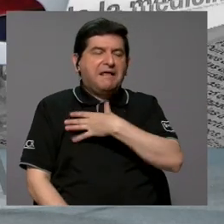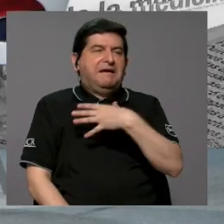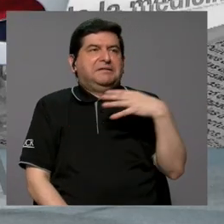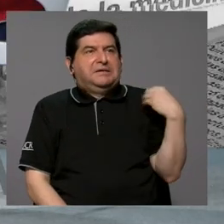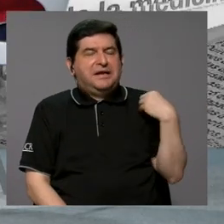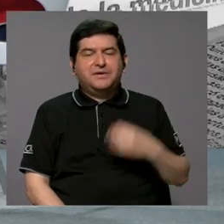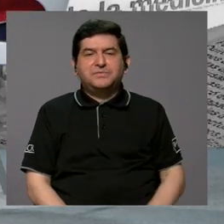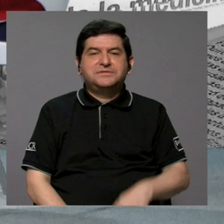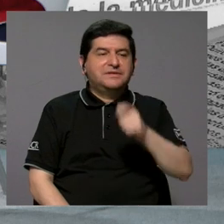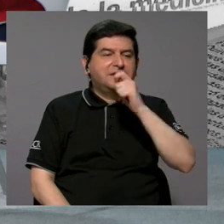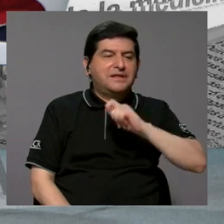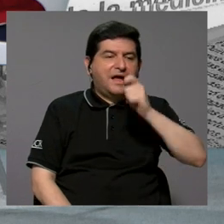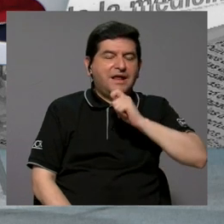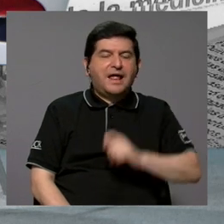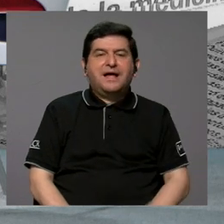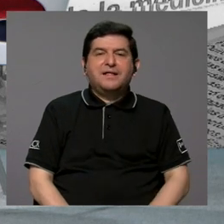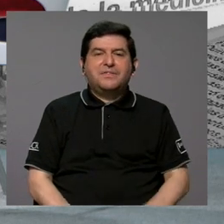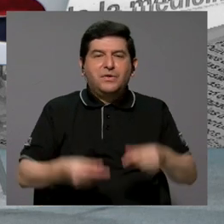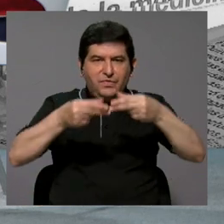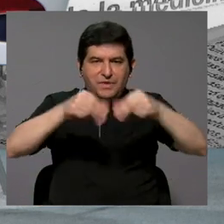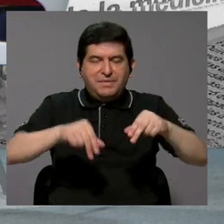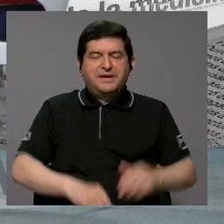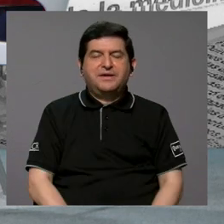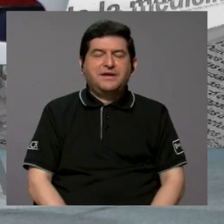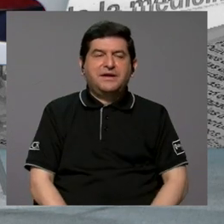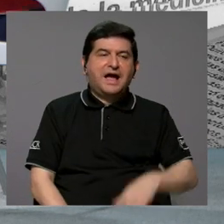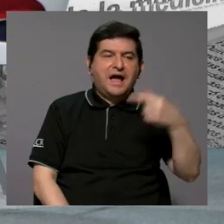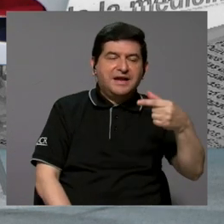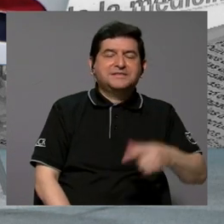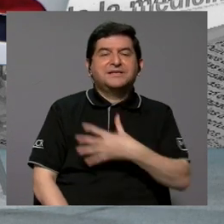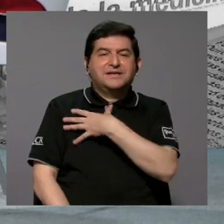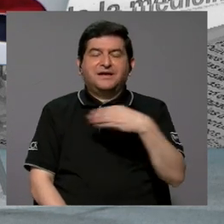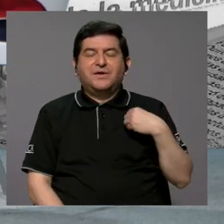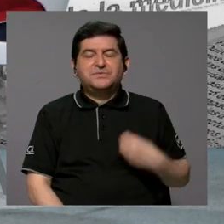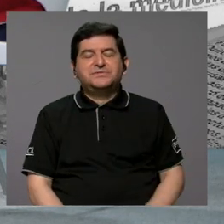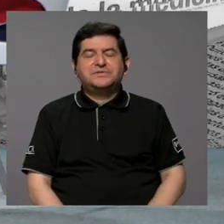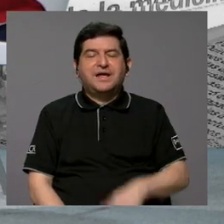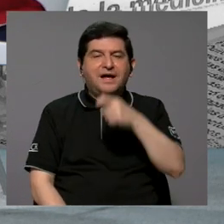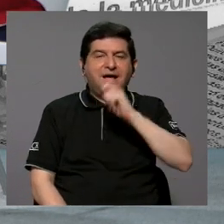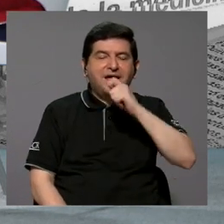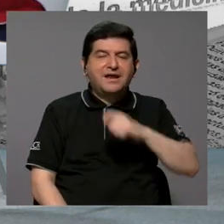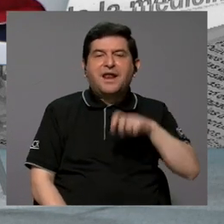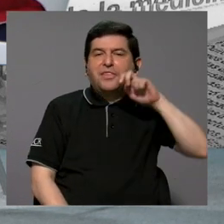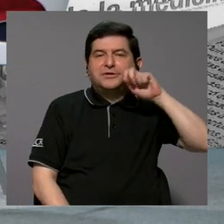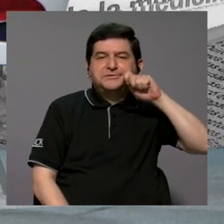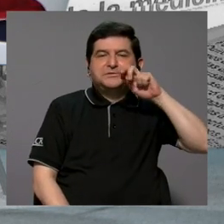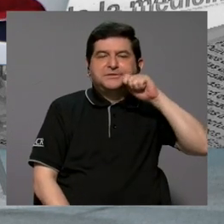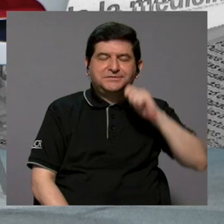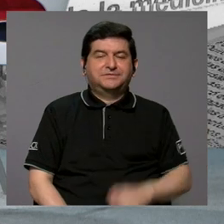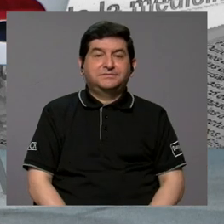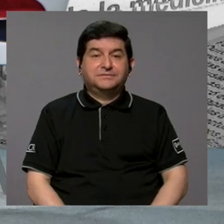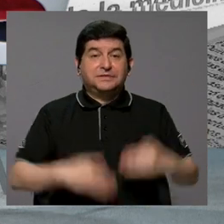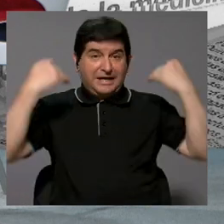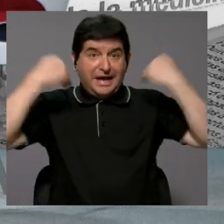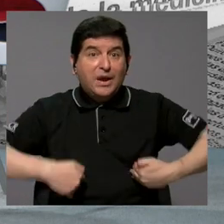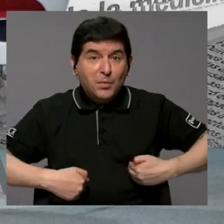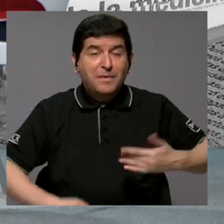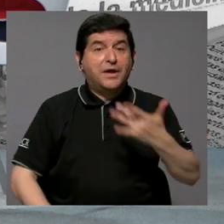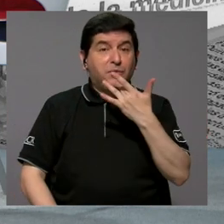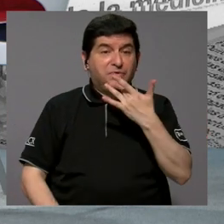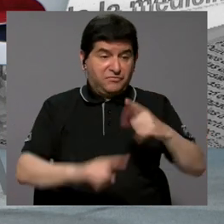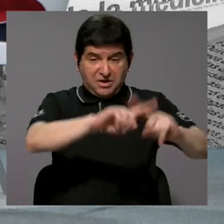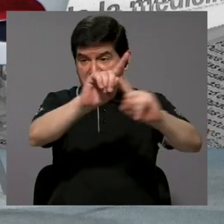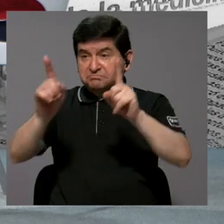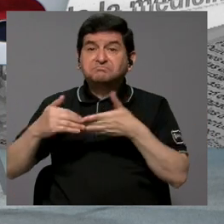gusta el helado de maní, a Graciela le gusta el helado de chicle. Entonces, en sí, el ser humano tiene sus